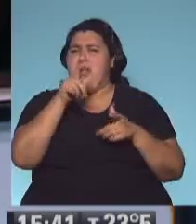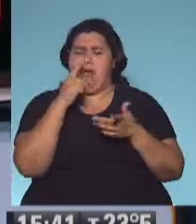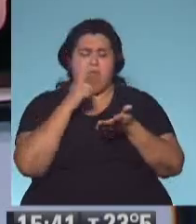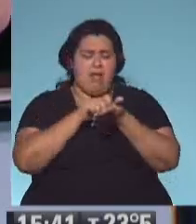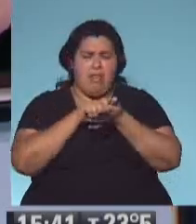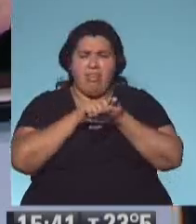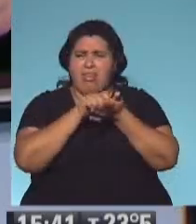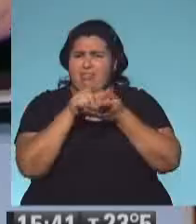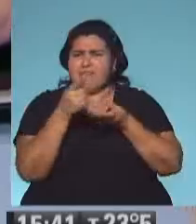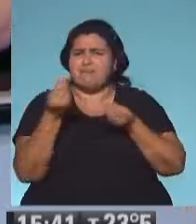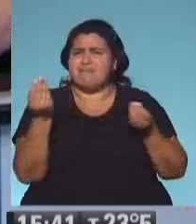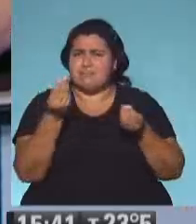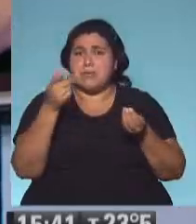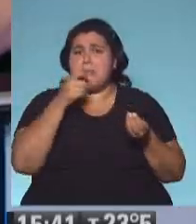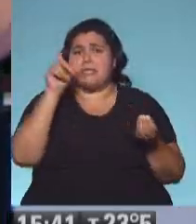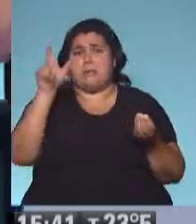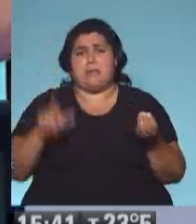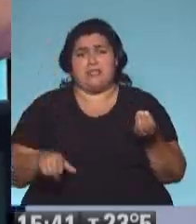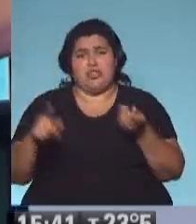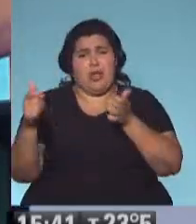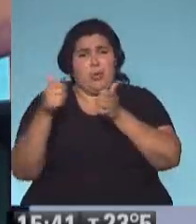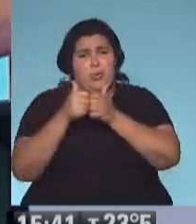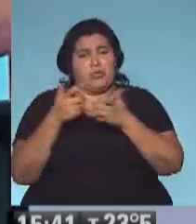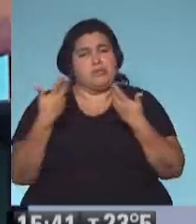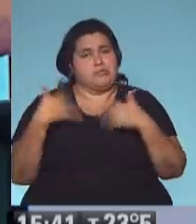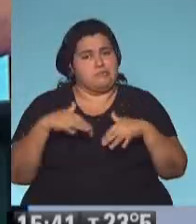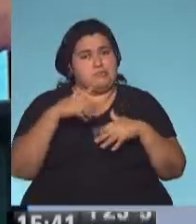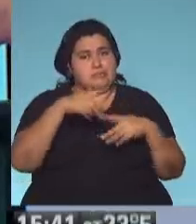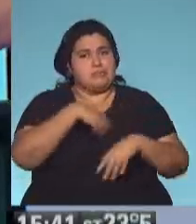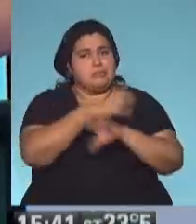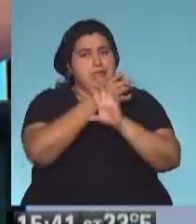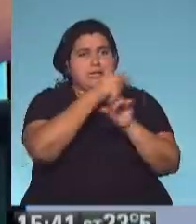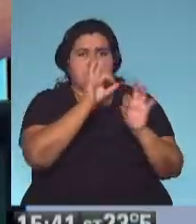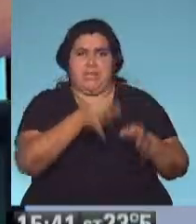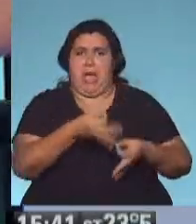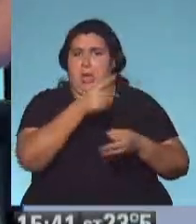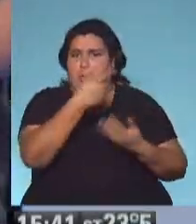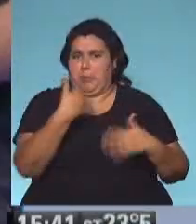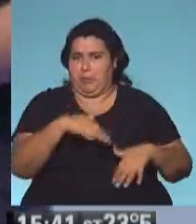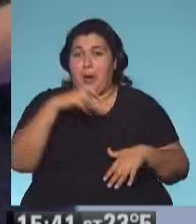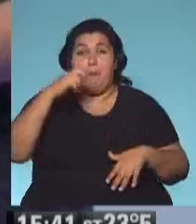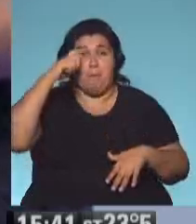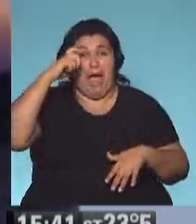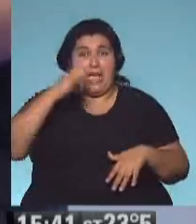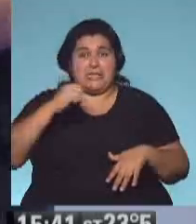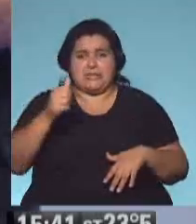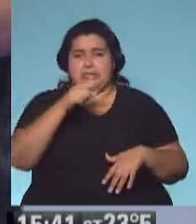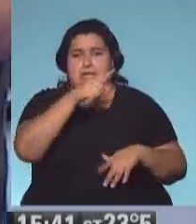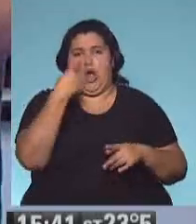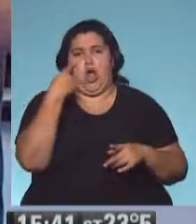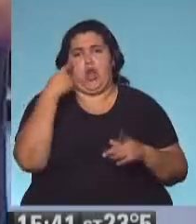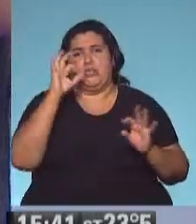los números por ahí, aunque la persona que tenemos, una vez más en comunicación, maneja todo. Sí, Adrián Paenza maneja matemática,